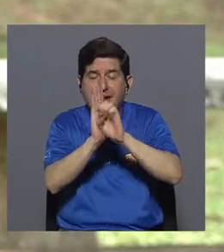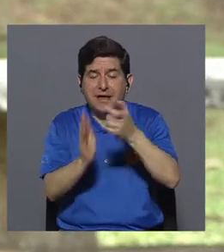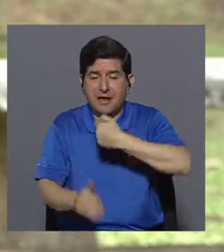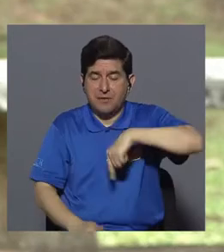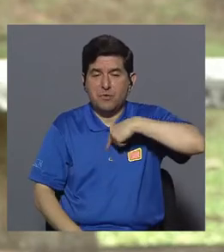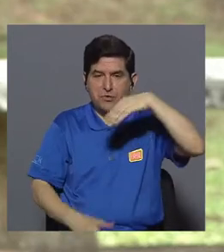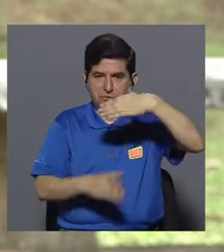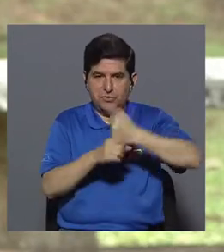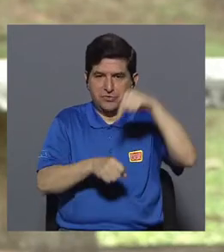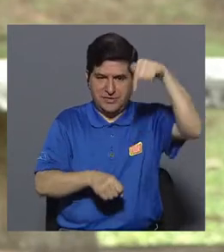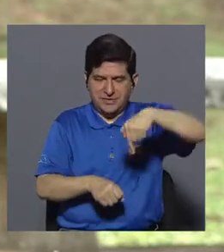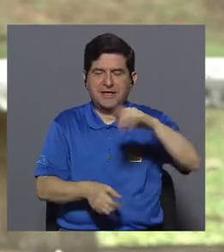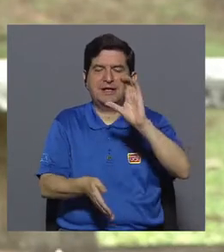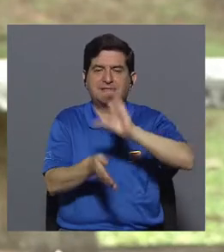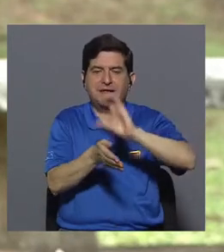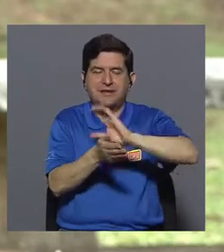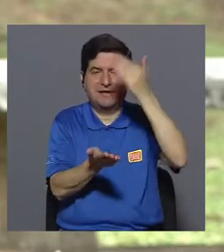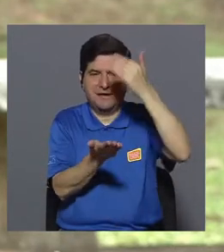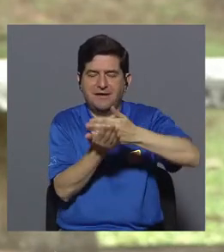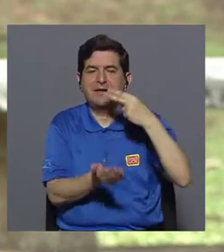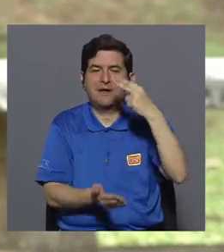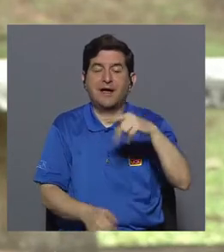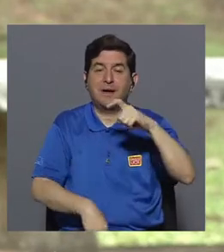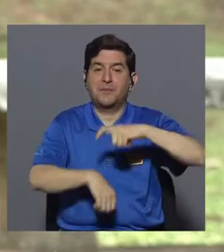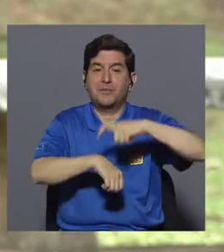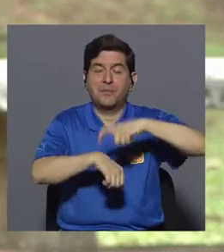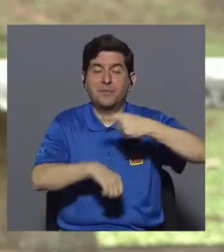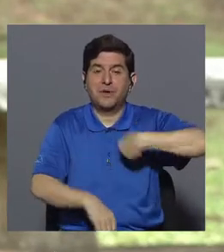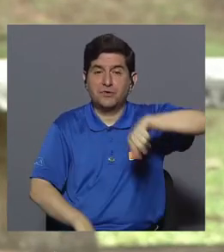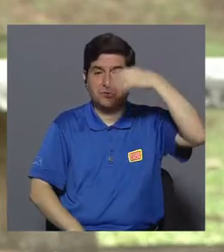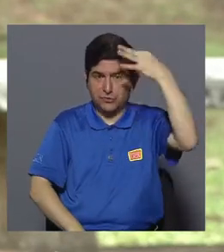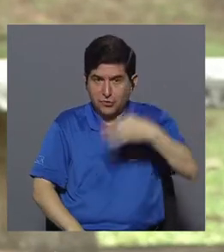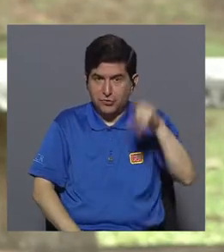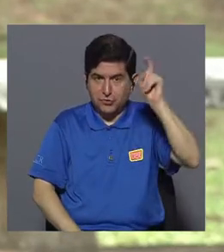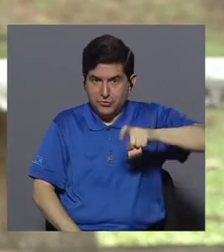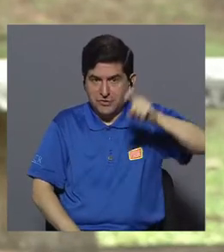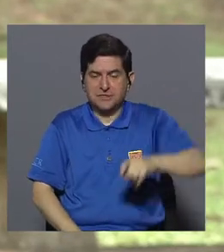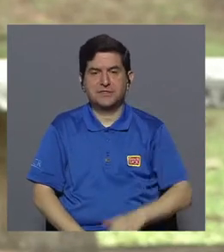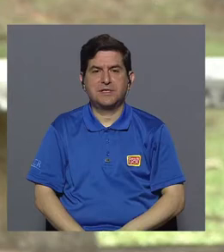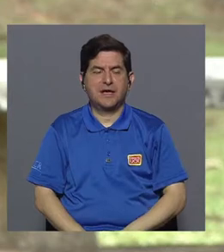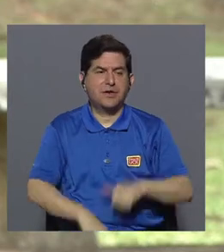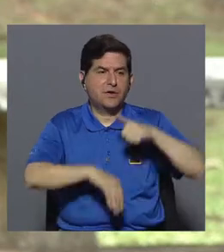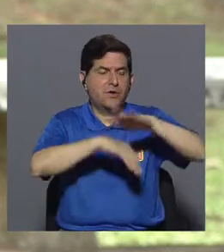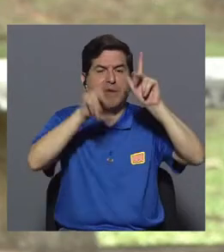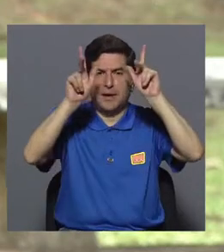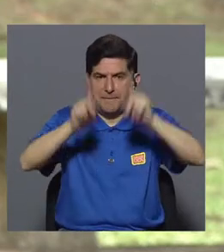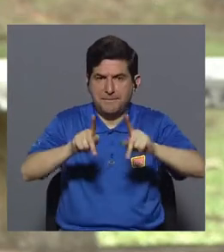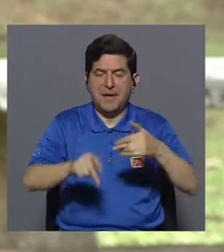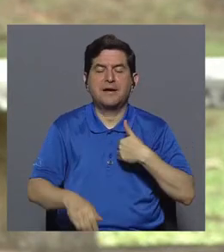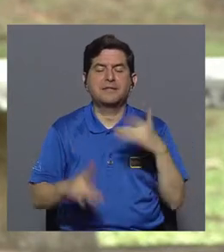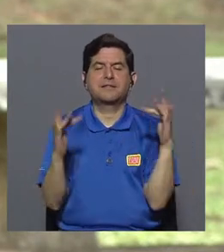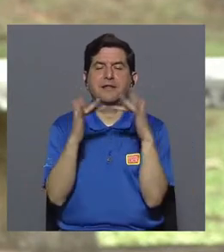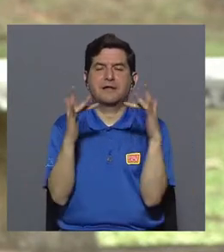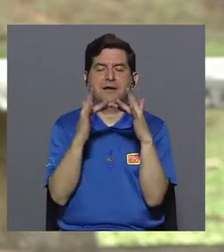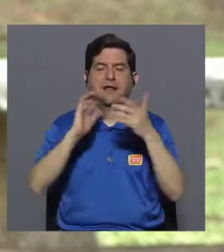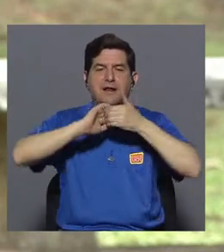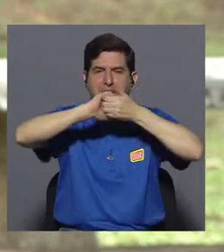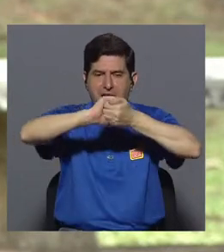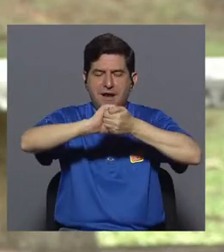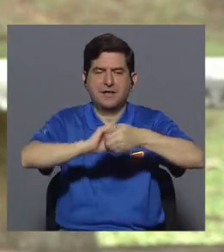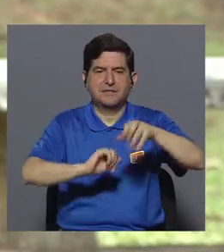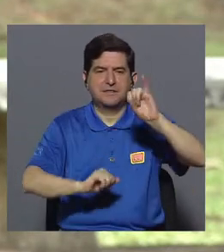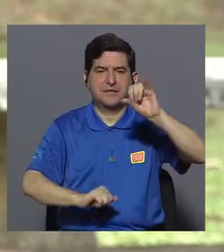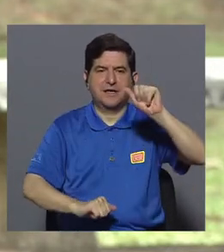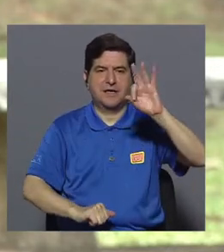llevar a cabo la clínica de cesación de fumado, inclusive si en algún momento consideramos necesario tener que referir a un usuario, tenemos contactos y